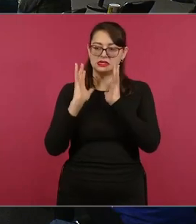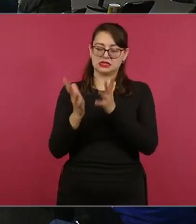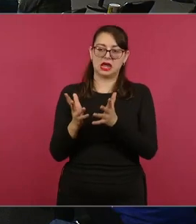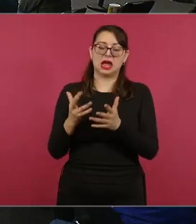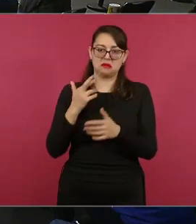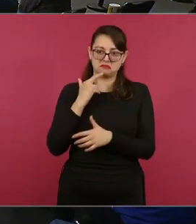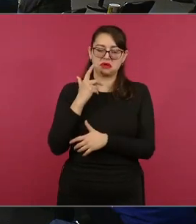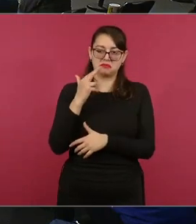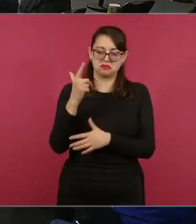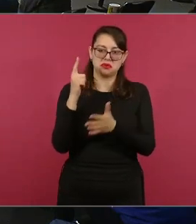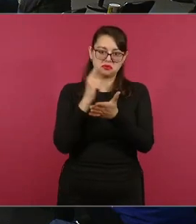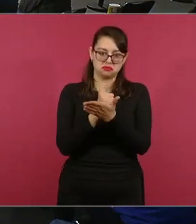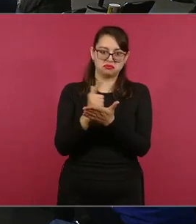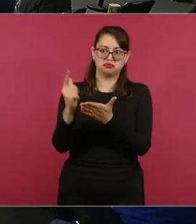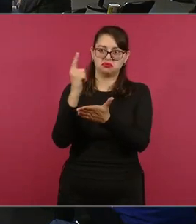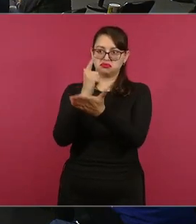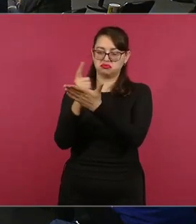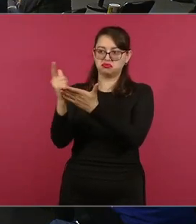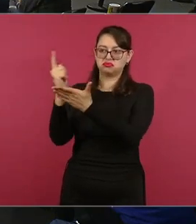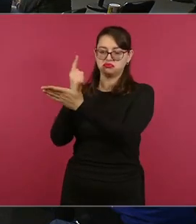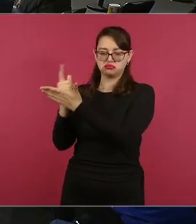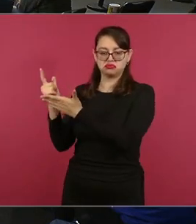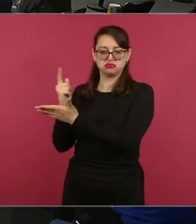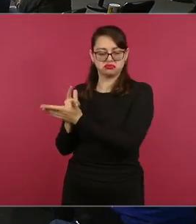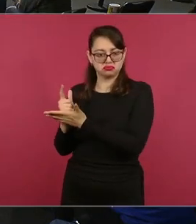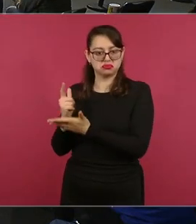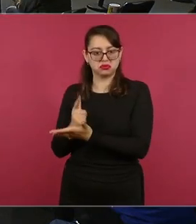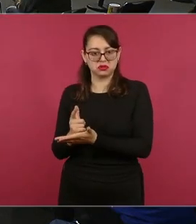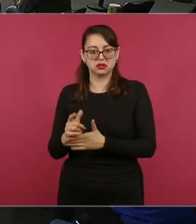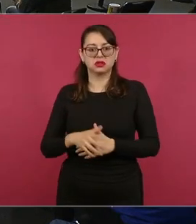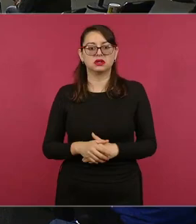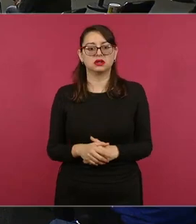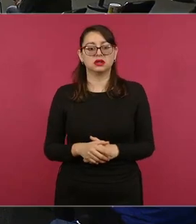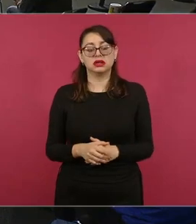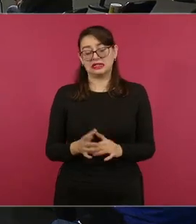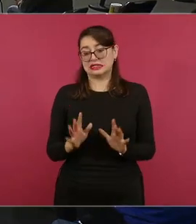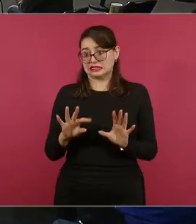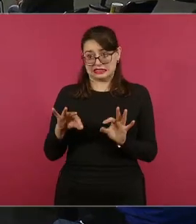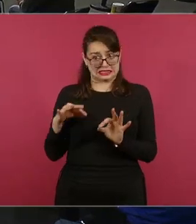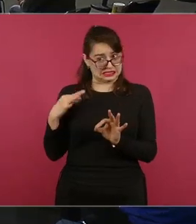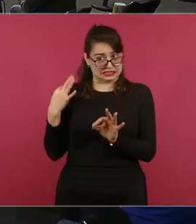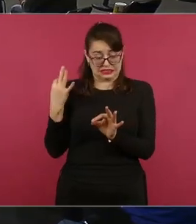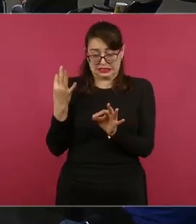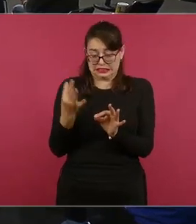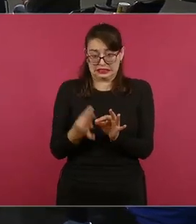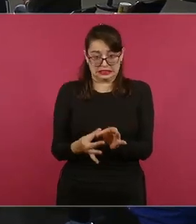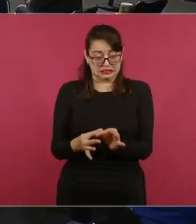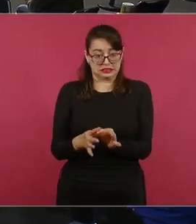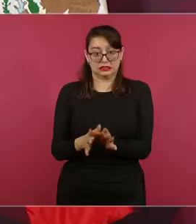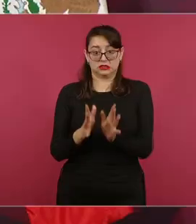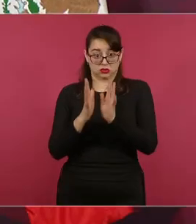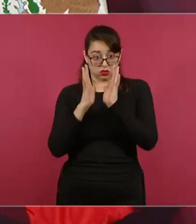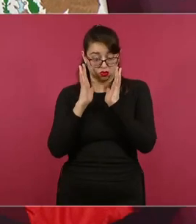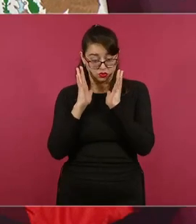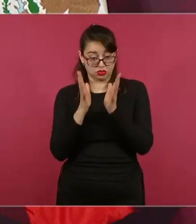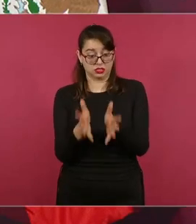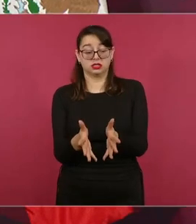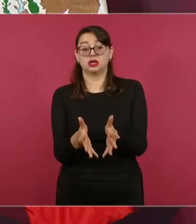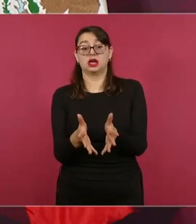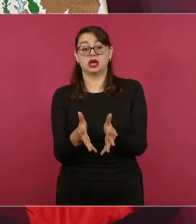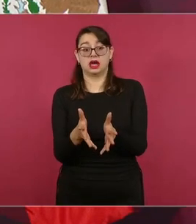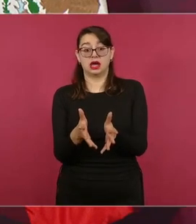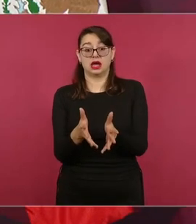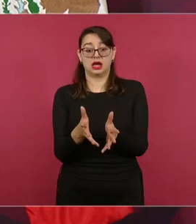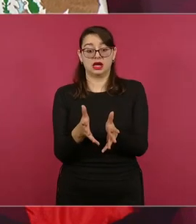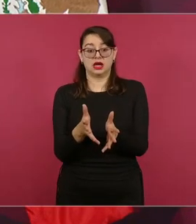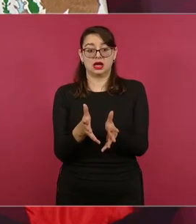de limpieza. Y donde ya terminamos, se reubicaron a hacer la